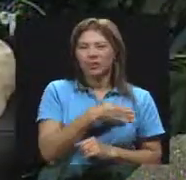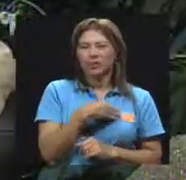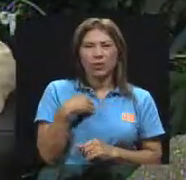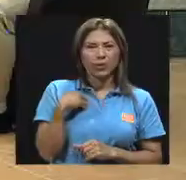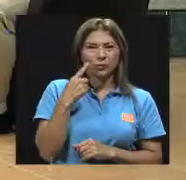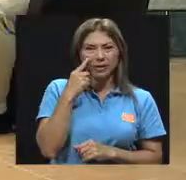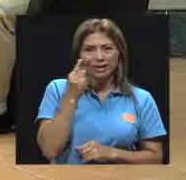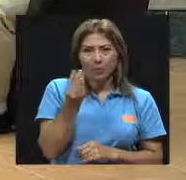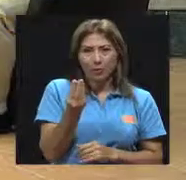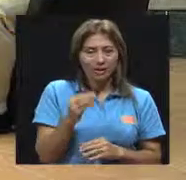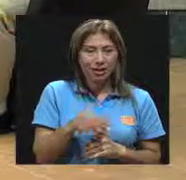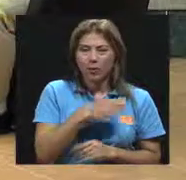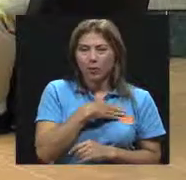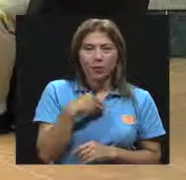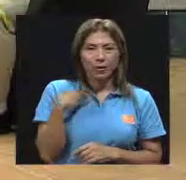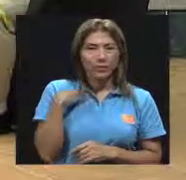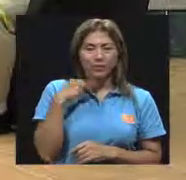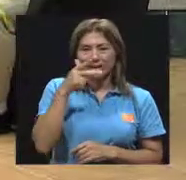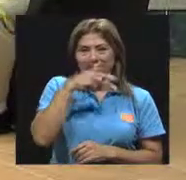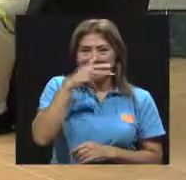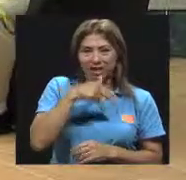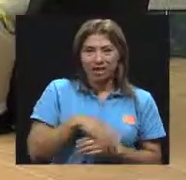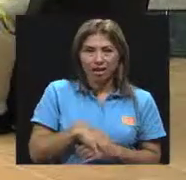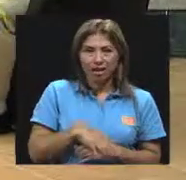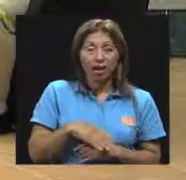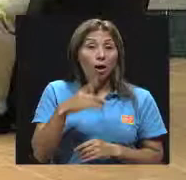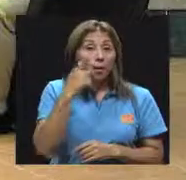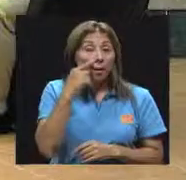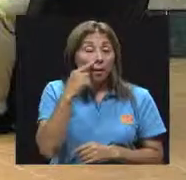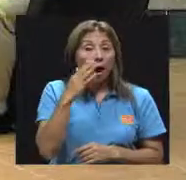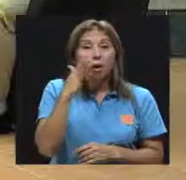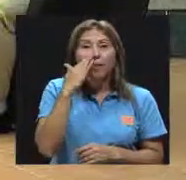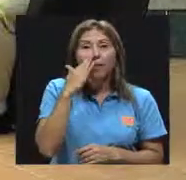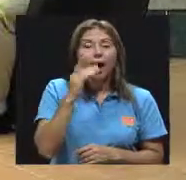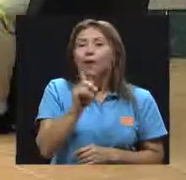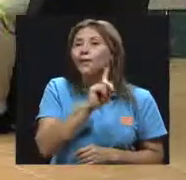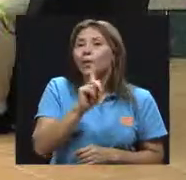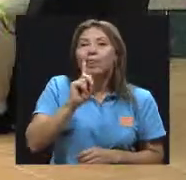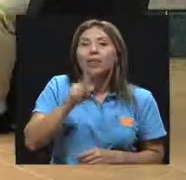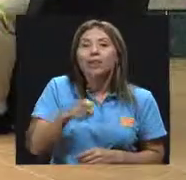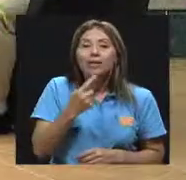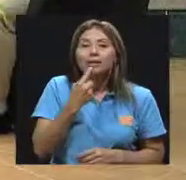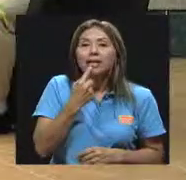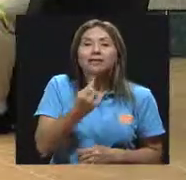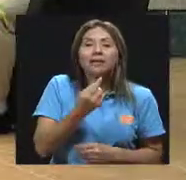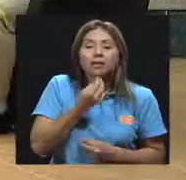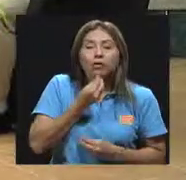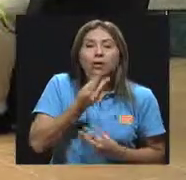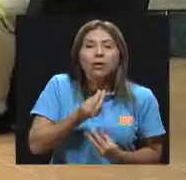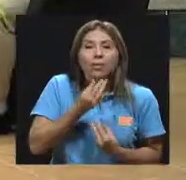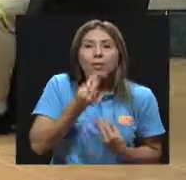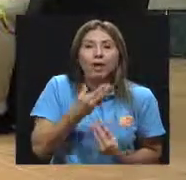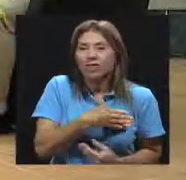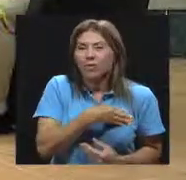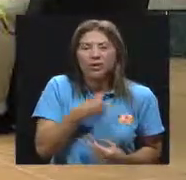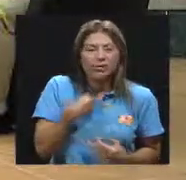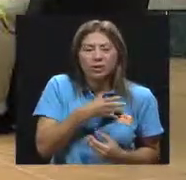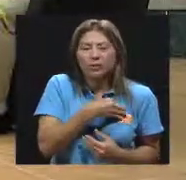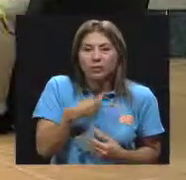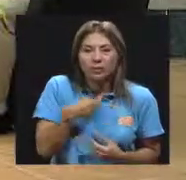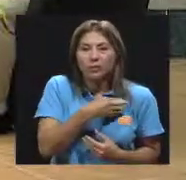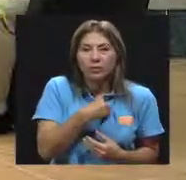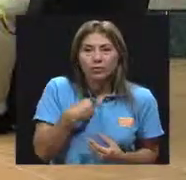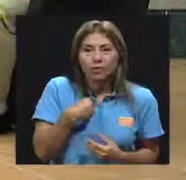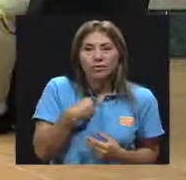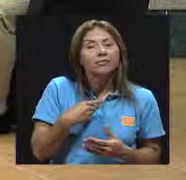gusta la cebolla. El papá no tiene por qué estar, o la mamá estar diciendo, a no me gusta tal cosa o no me gusta tal otra. Si se le salió de vez en cuando,